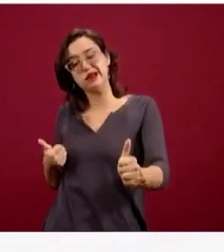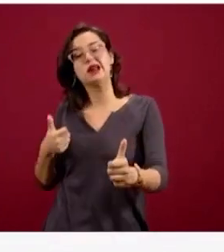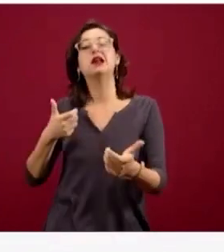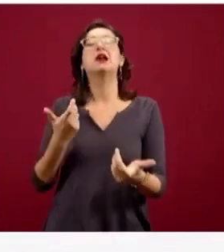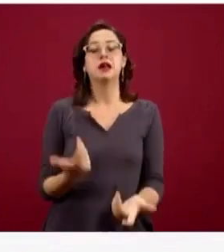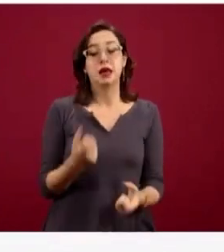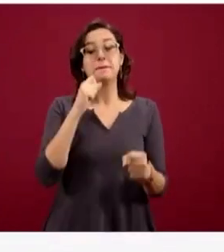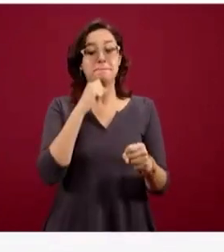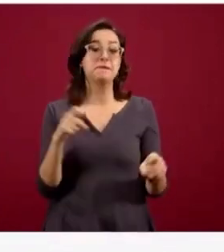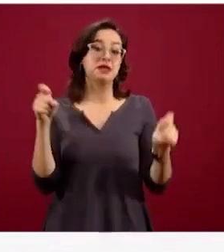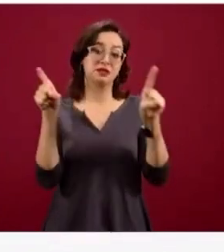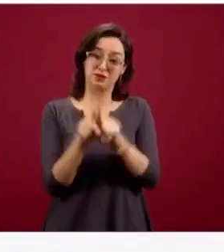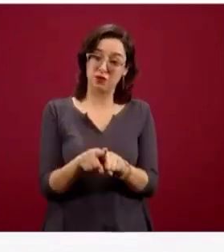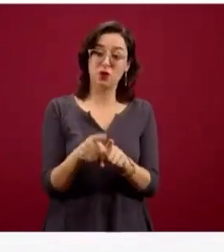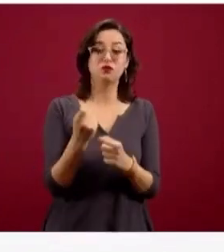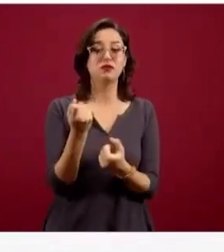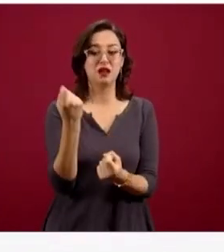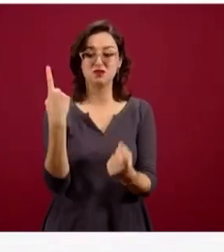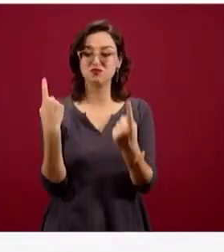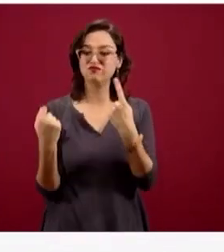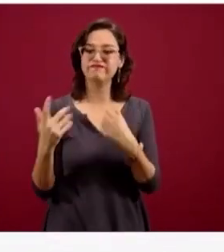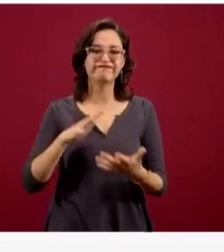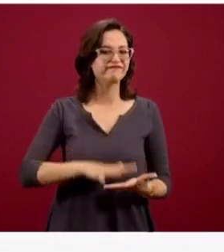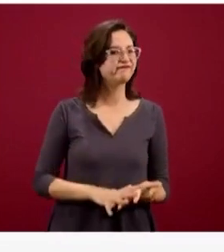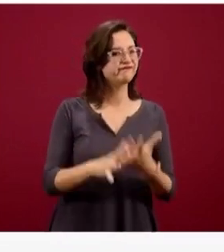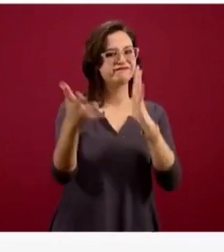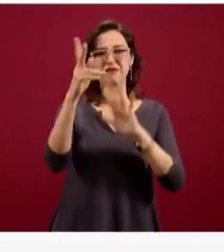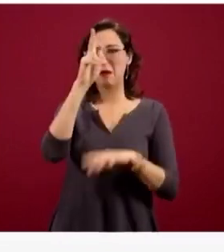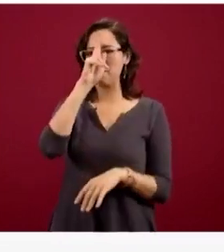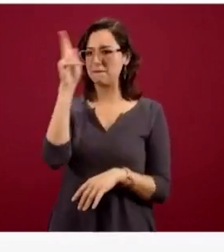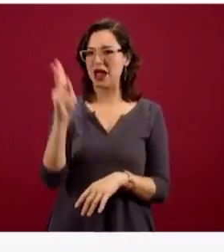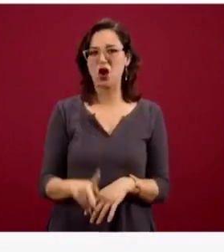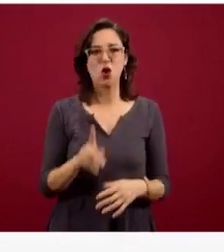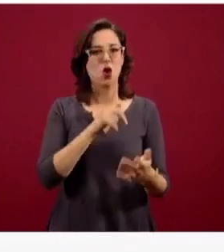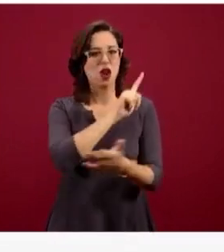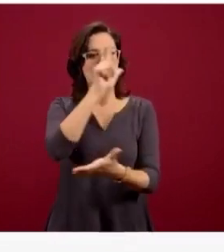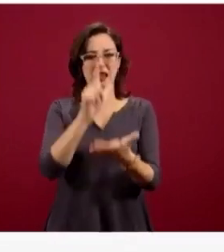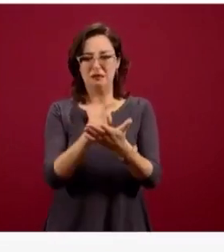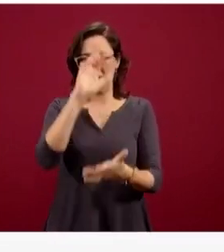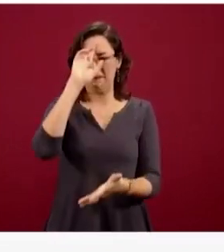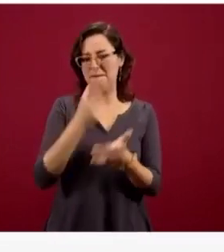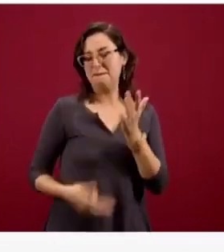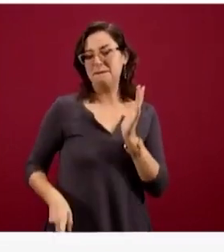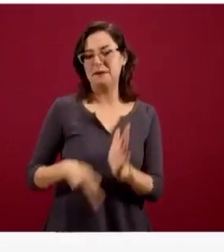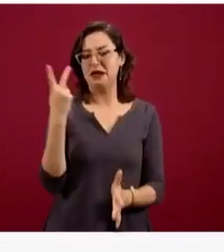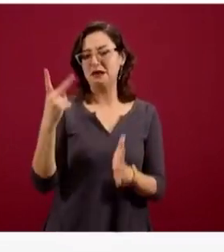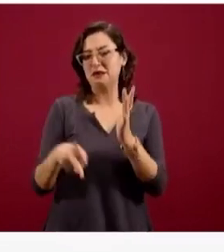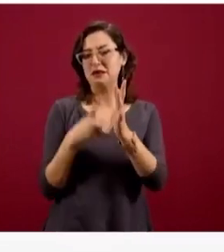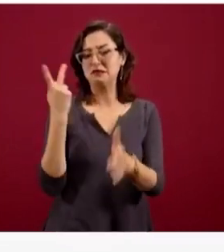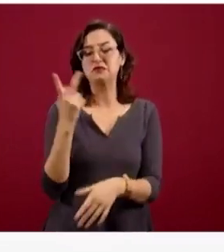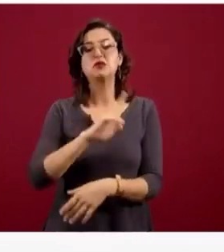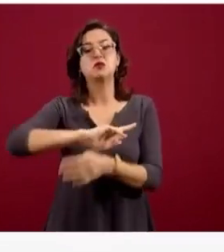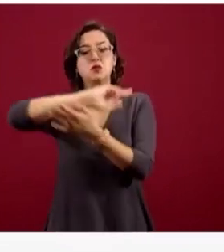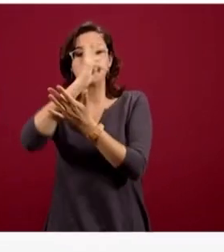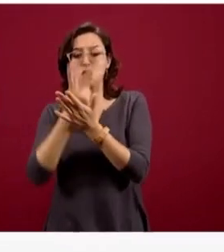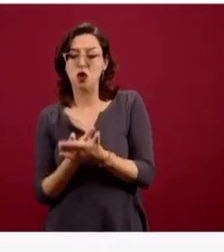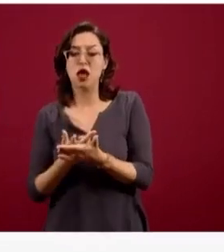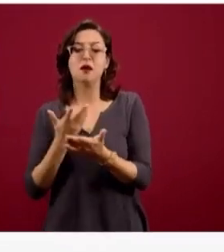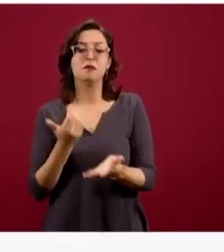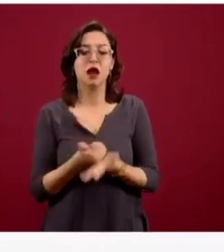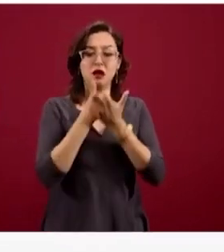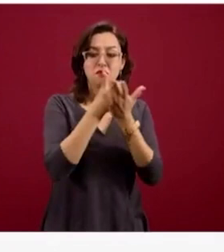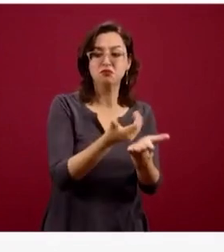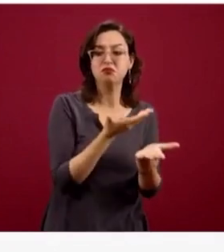ocasiones con mayores índices delictivos. Ahí es donde el programa de forma muy puntual genera servicios, equipamiento,